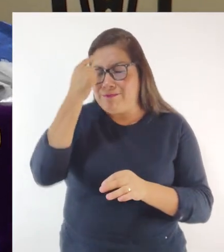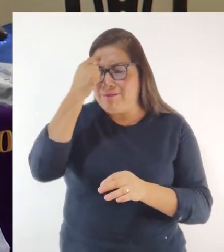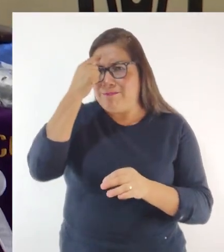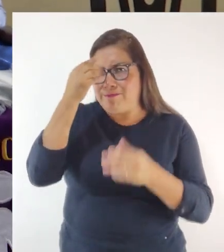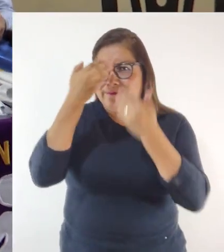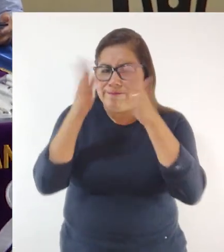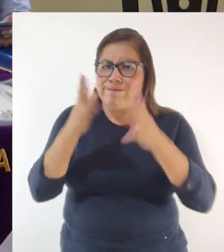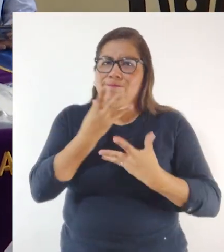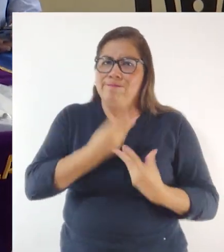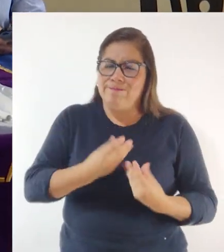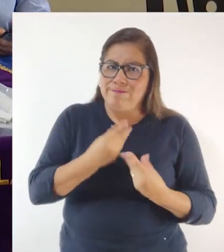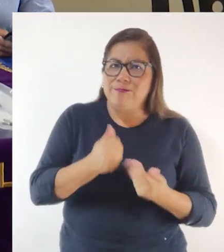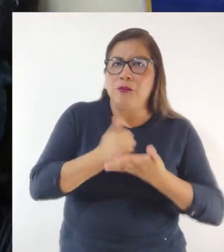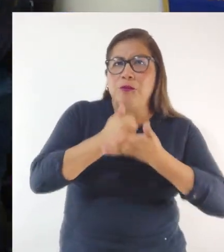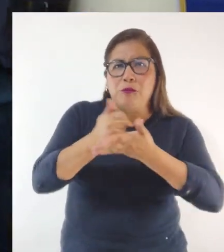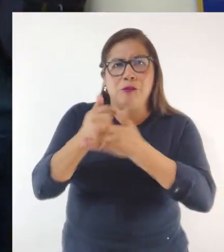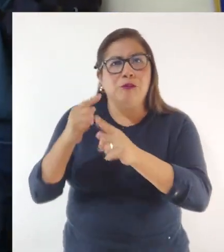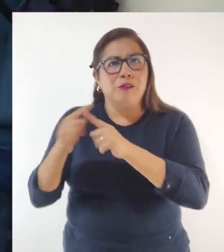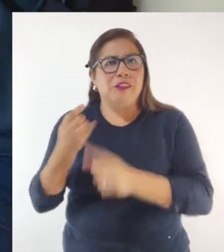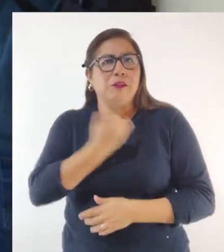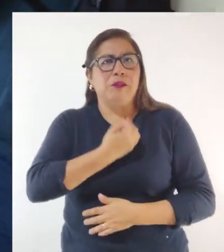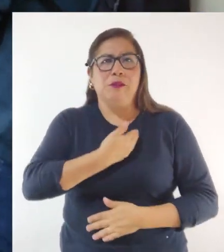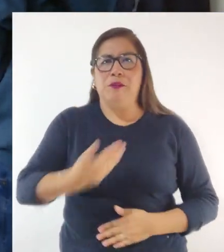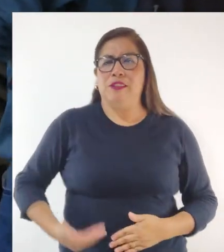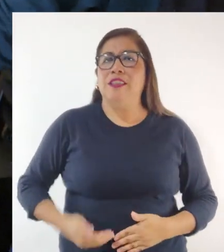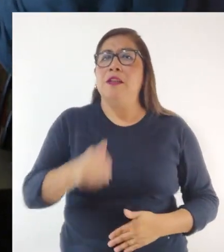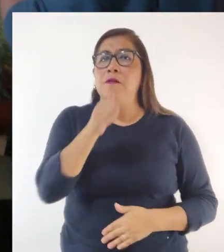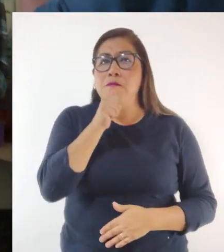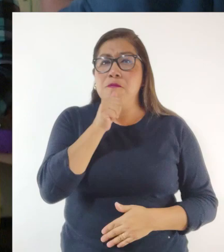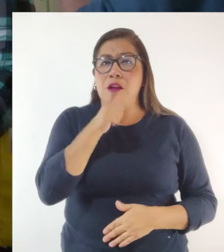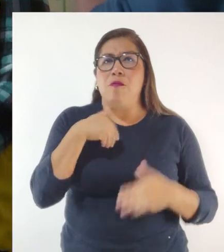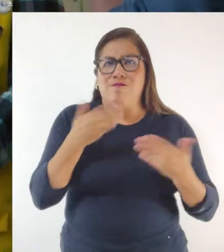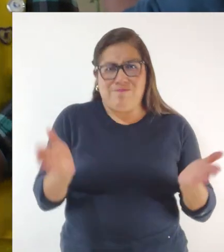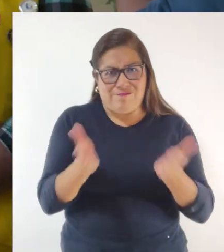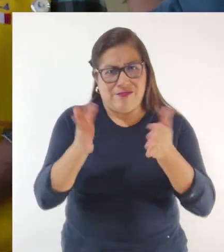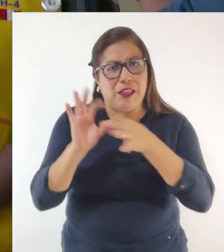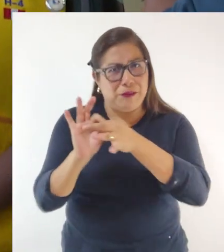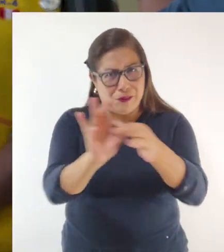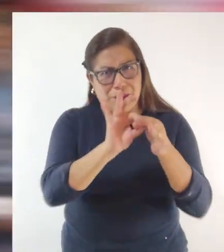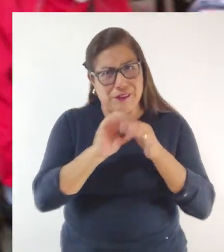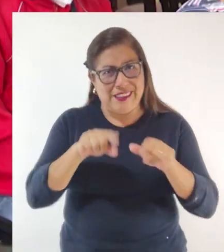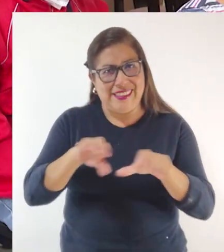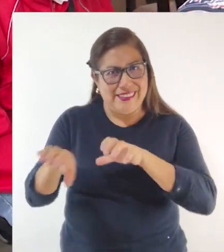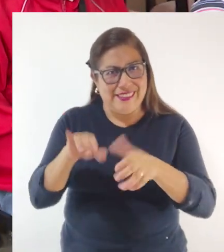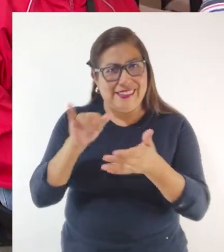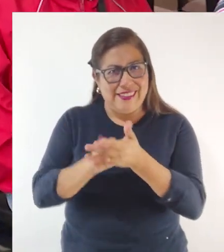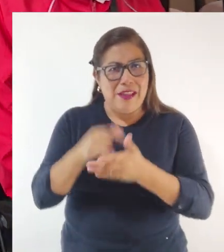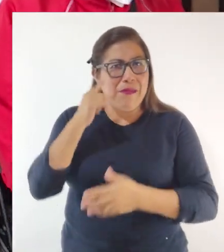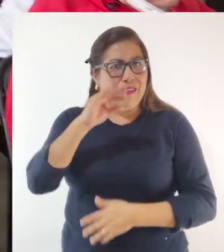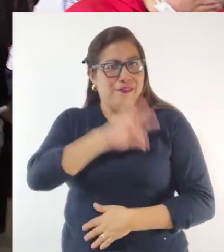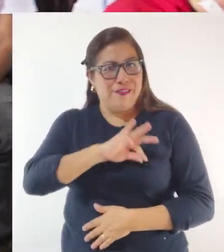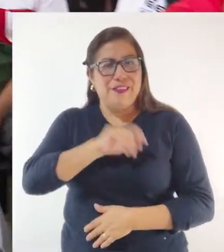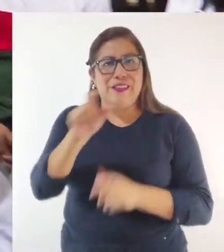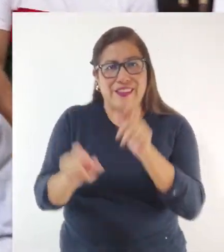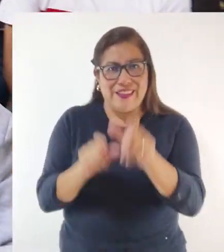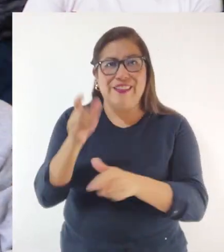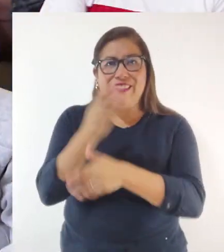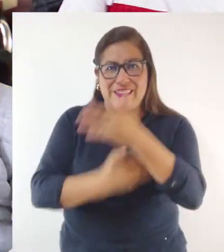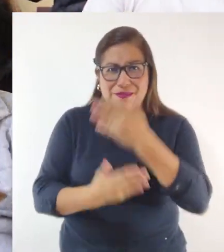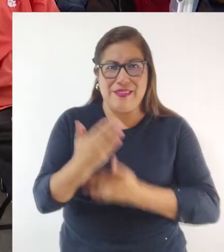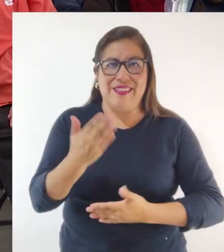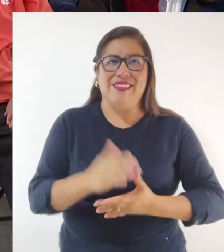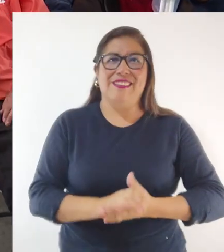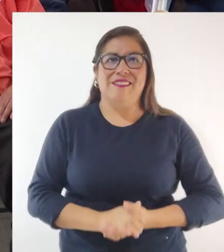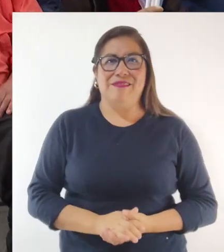la sensibilidad e instar a instituciones públicas y privadas a unirse para realizar acciones en beneficio de las